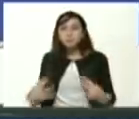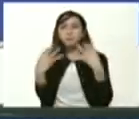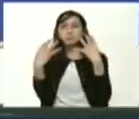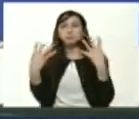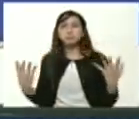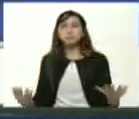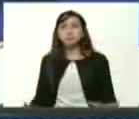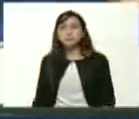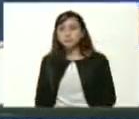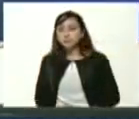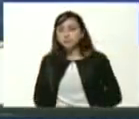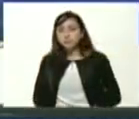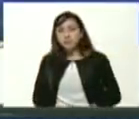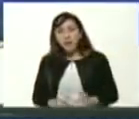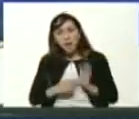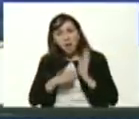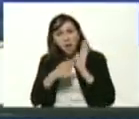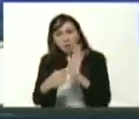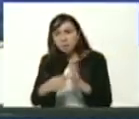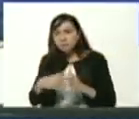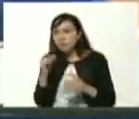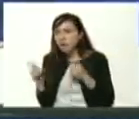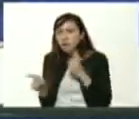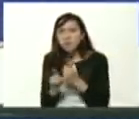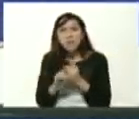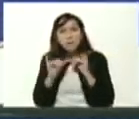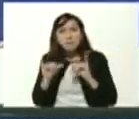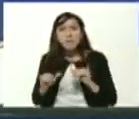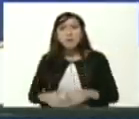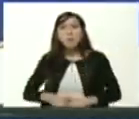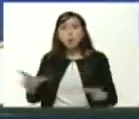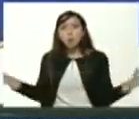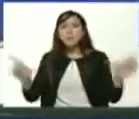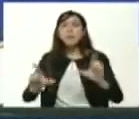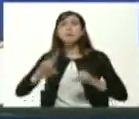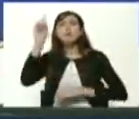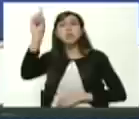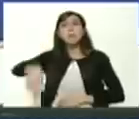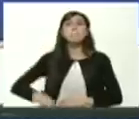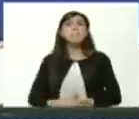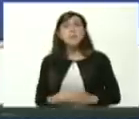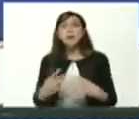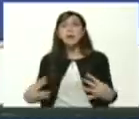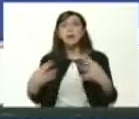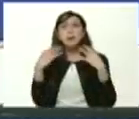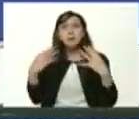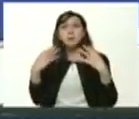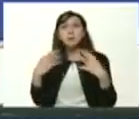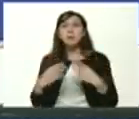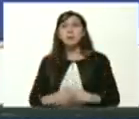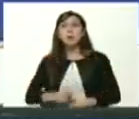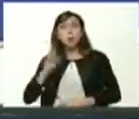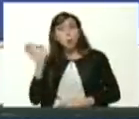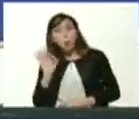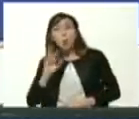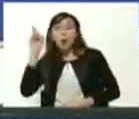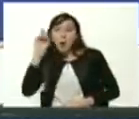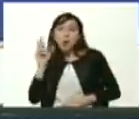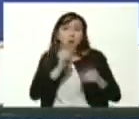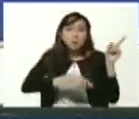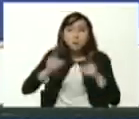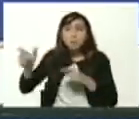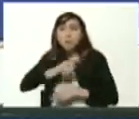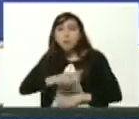por la página web por la televisión que nos están escuchando en la radio les